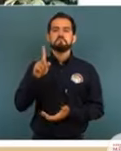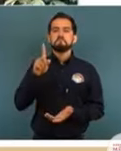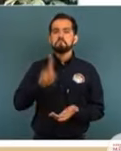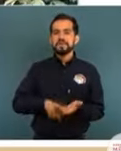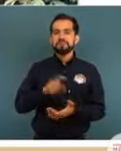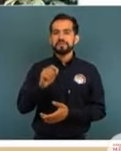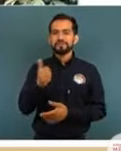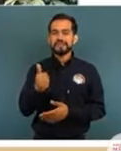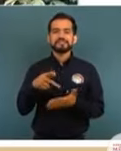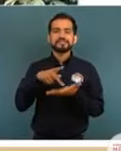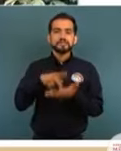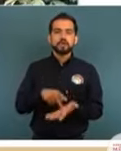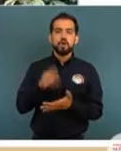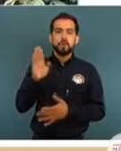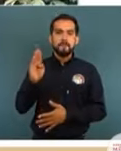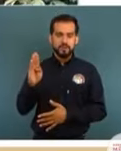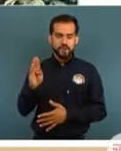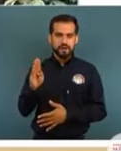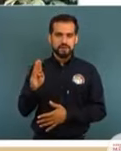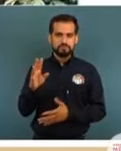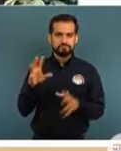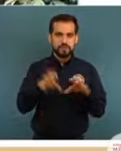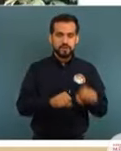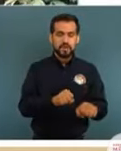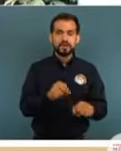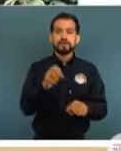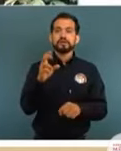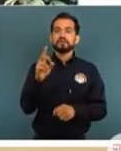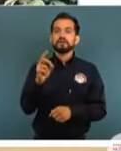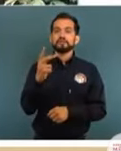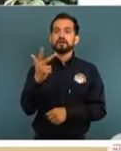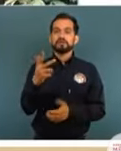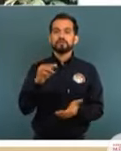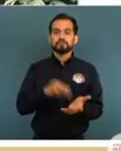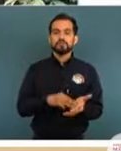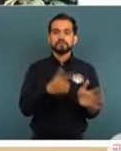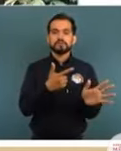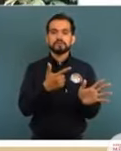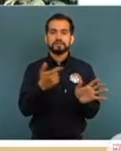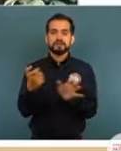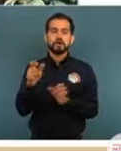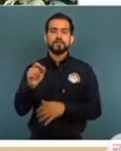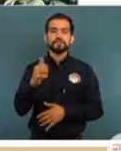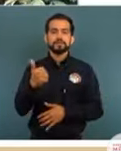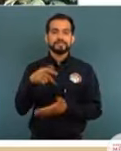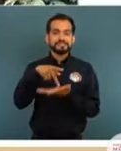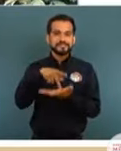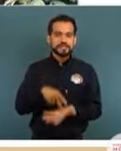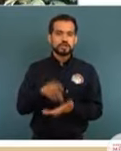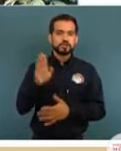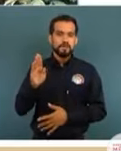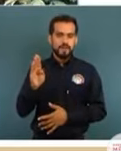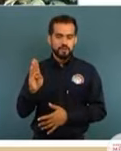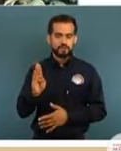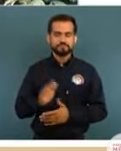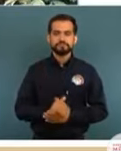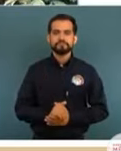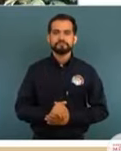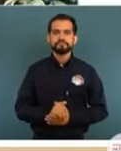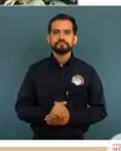.026, kilogramos de marihuana asegurada, 38.726 kilogramos.